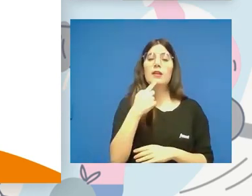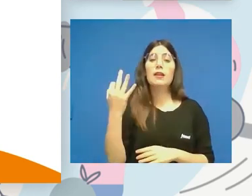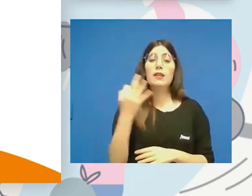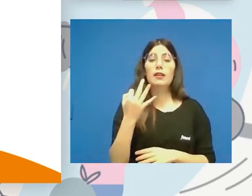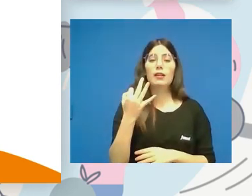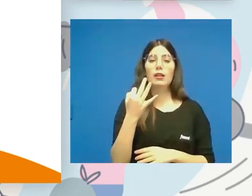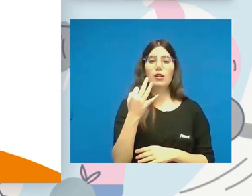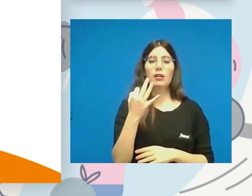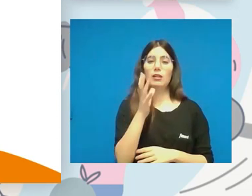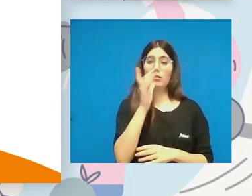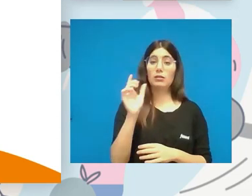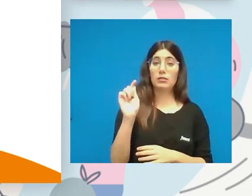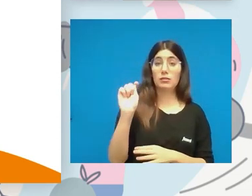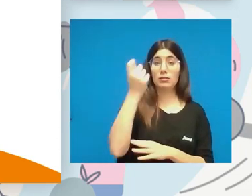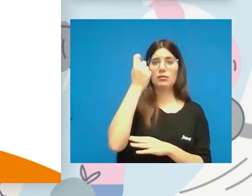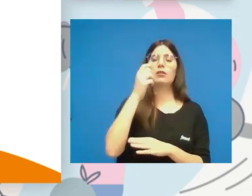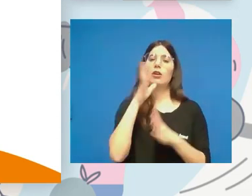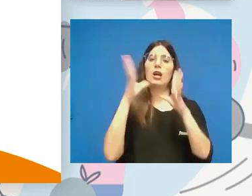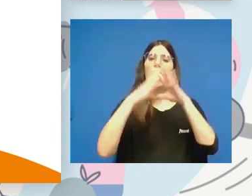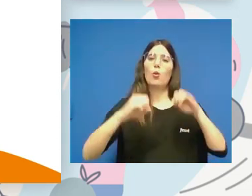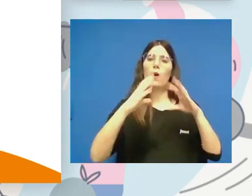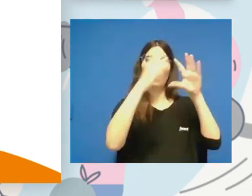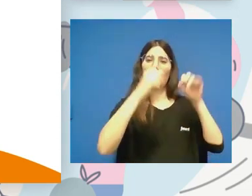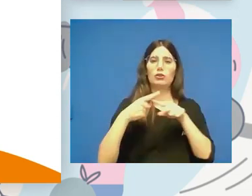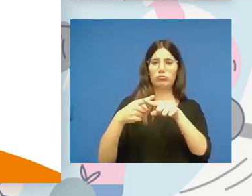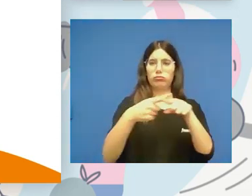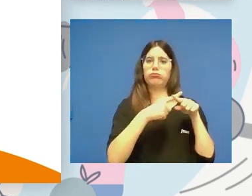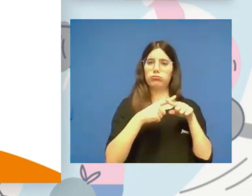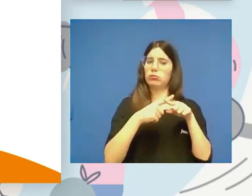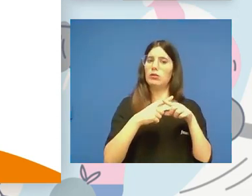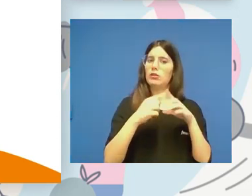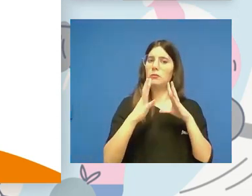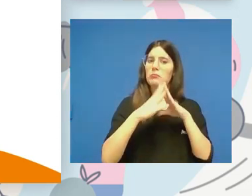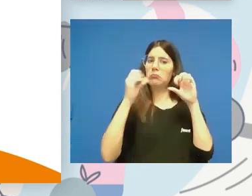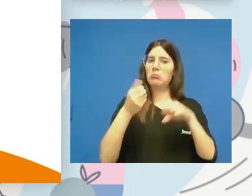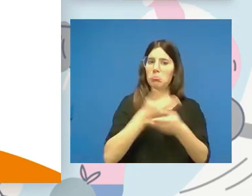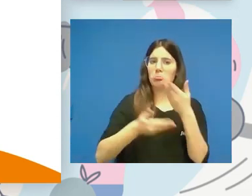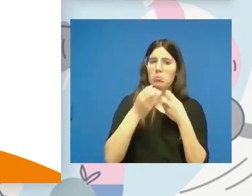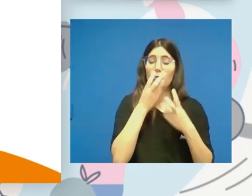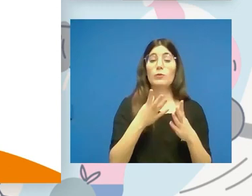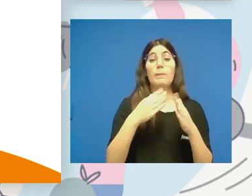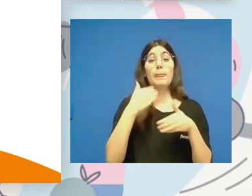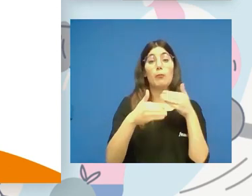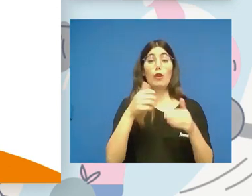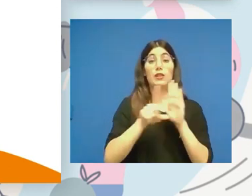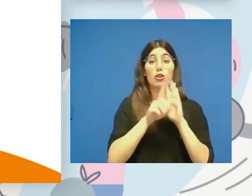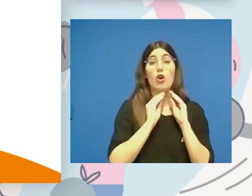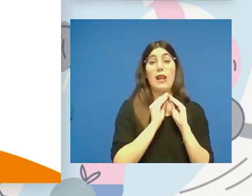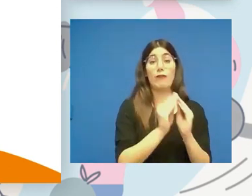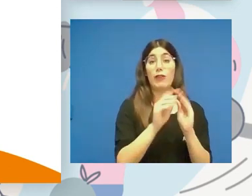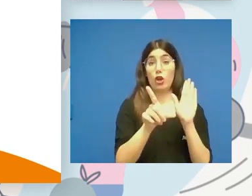que se ha logrado con un alto grado de consenso. Como decíamos, en el proceso de elaboración de la ley, el Comité Paralímpico